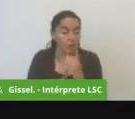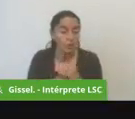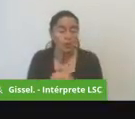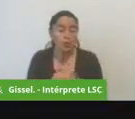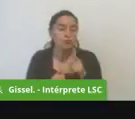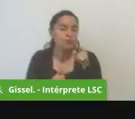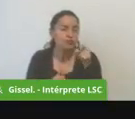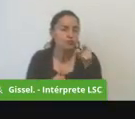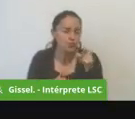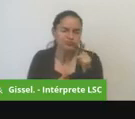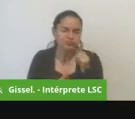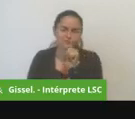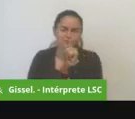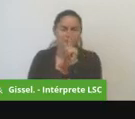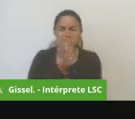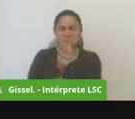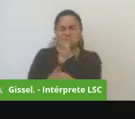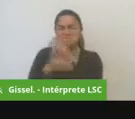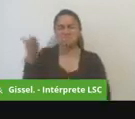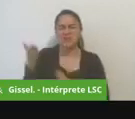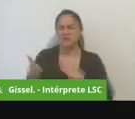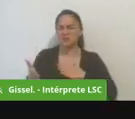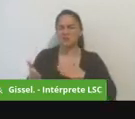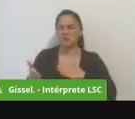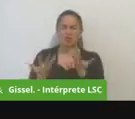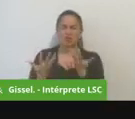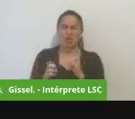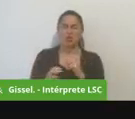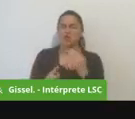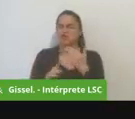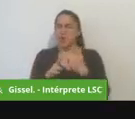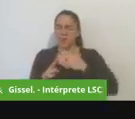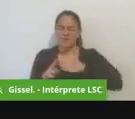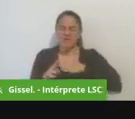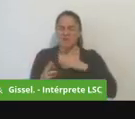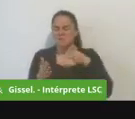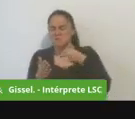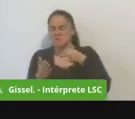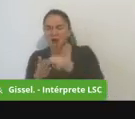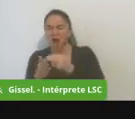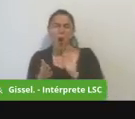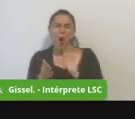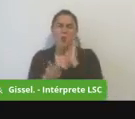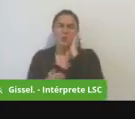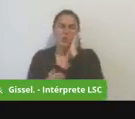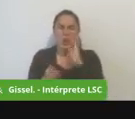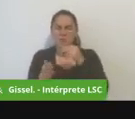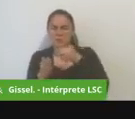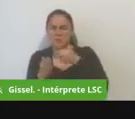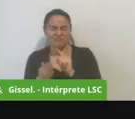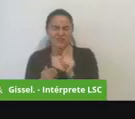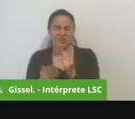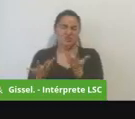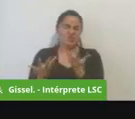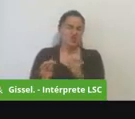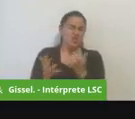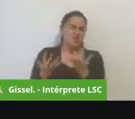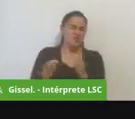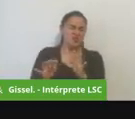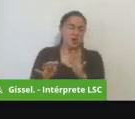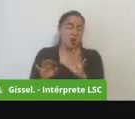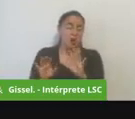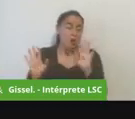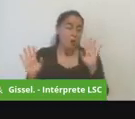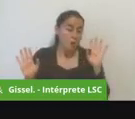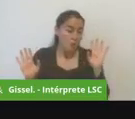distintas razones porque puede por temor o porque simplemente no quiere que aparezca registrado su nombre en